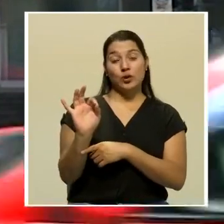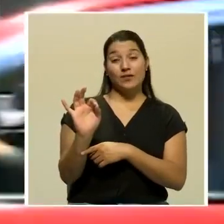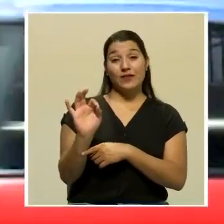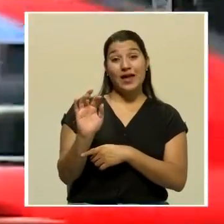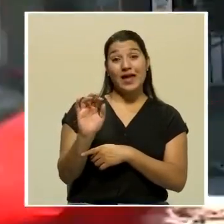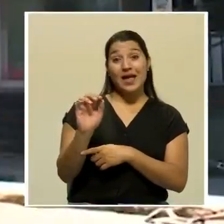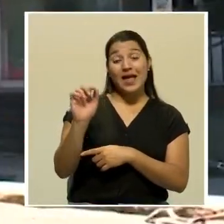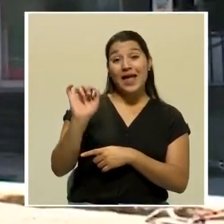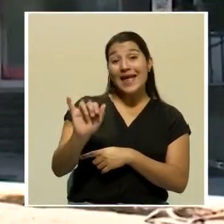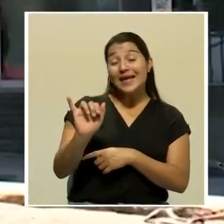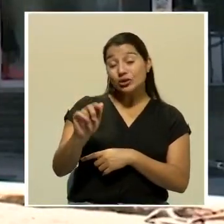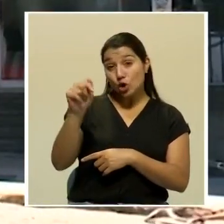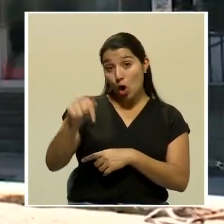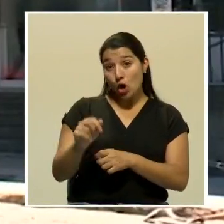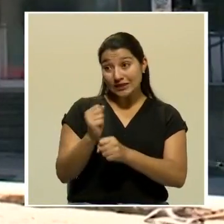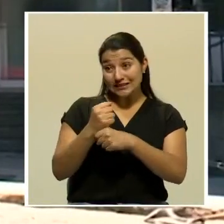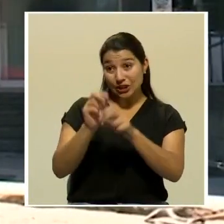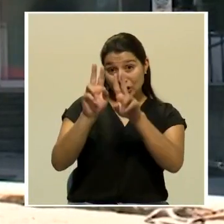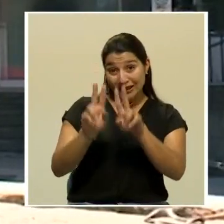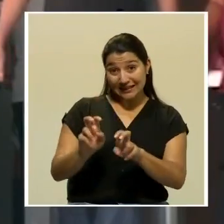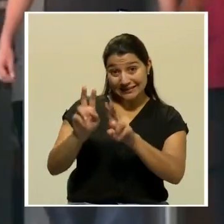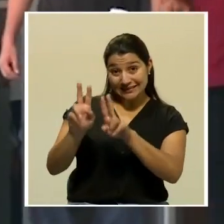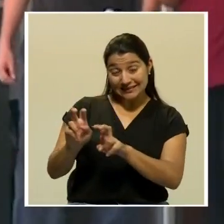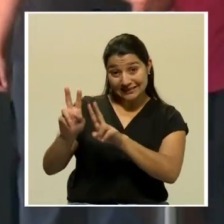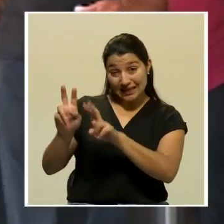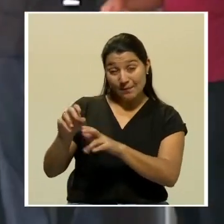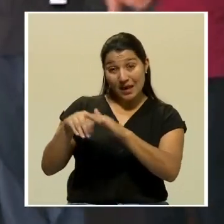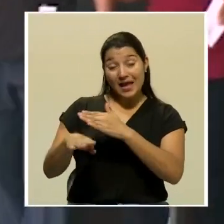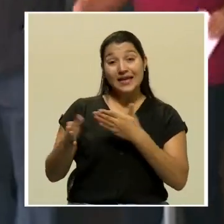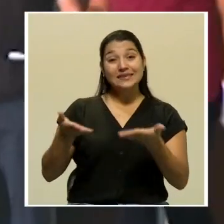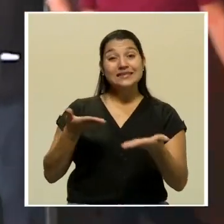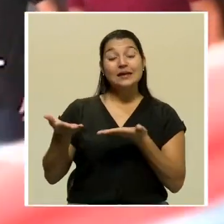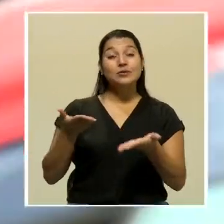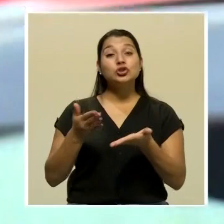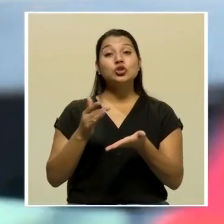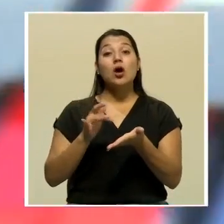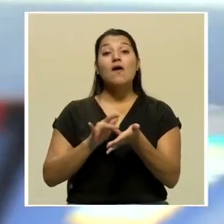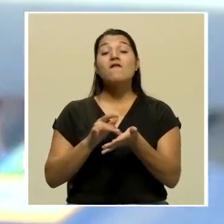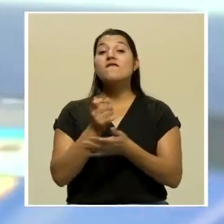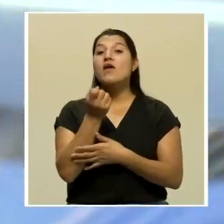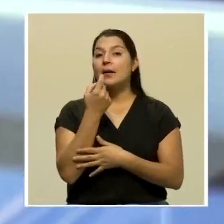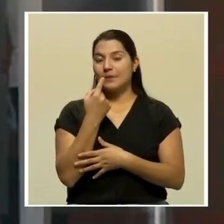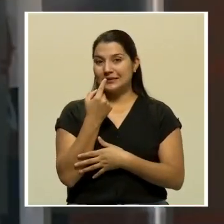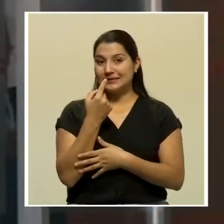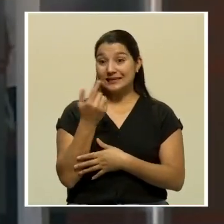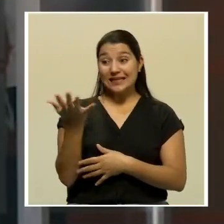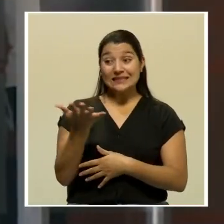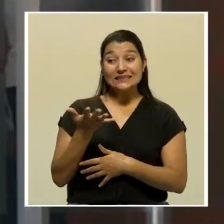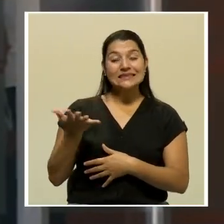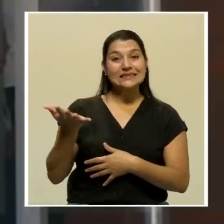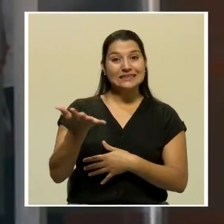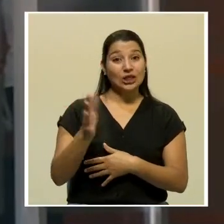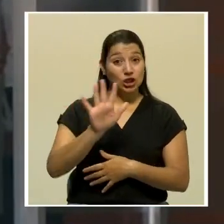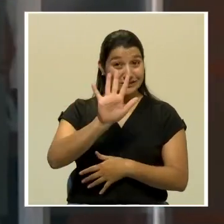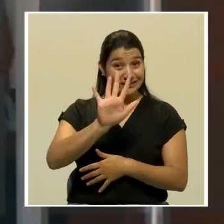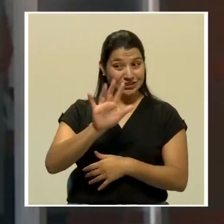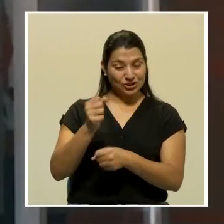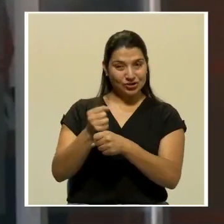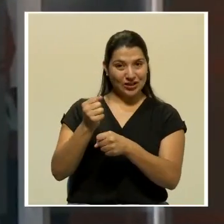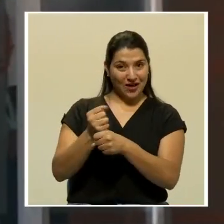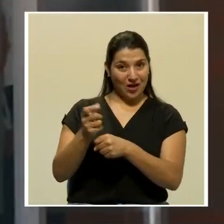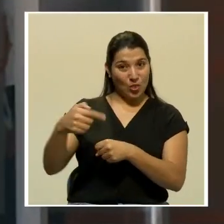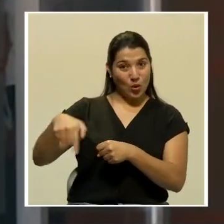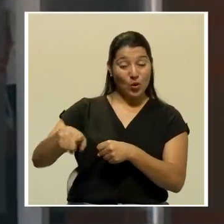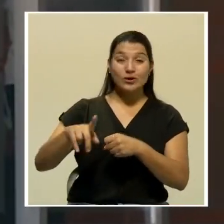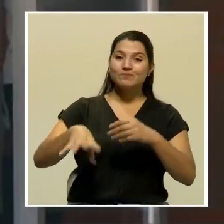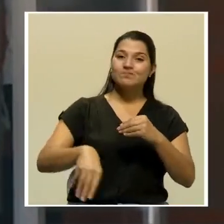esto durante el testeo que se realizó en el servicio de farmacia. Estos cinco funcionarios se suman